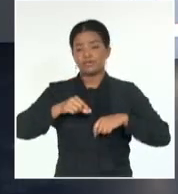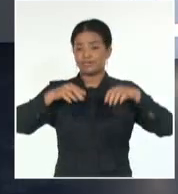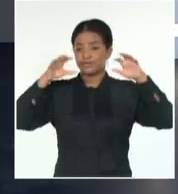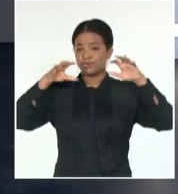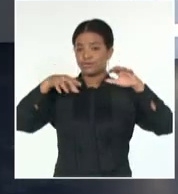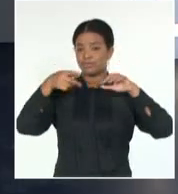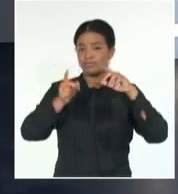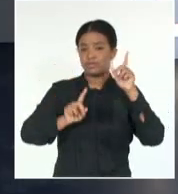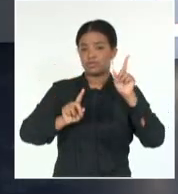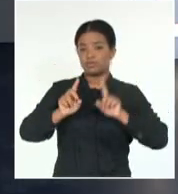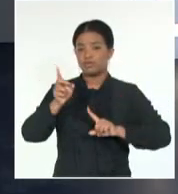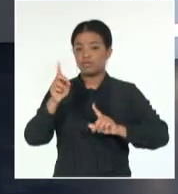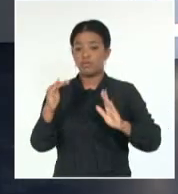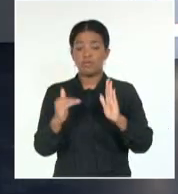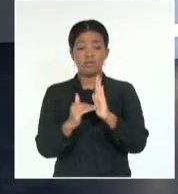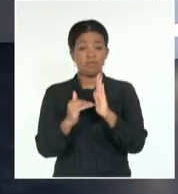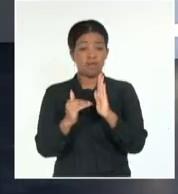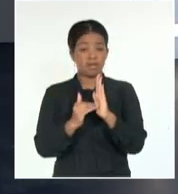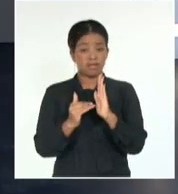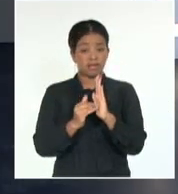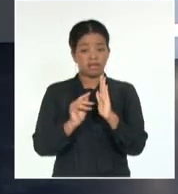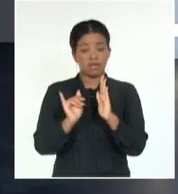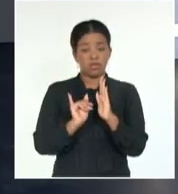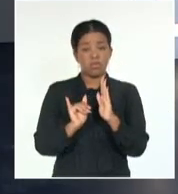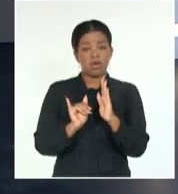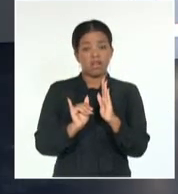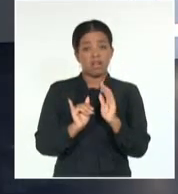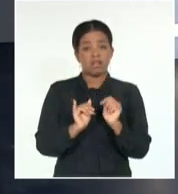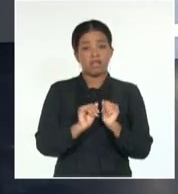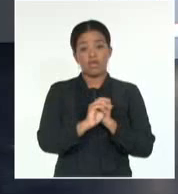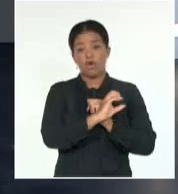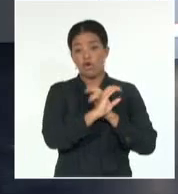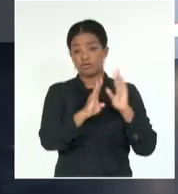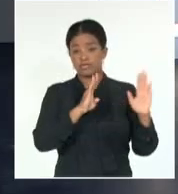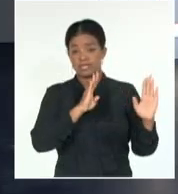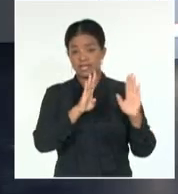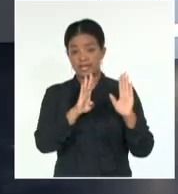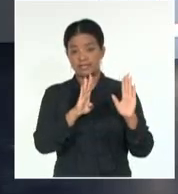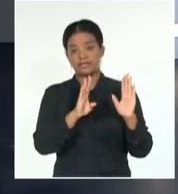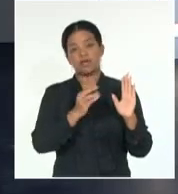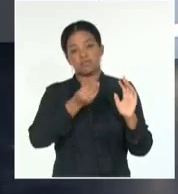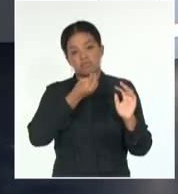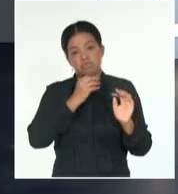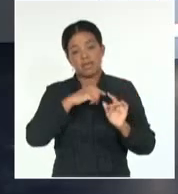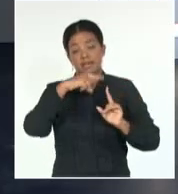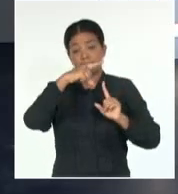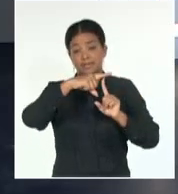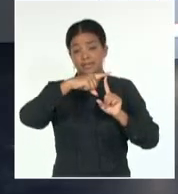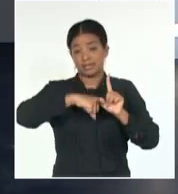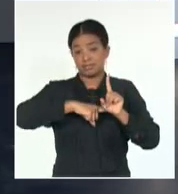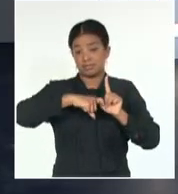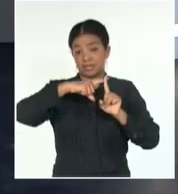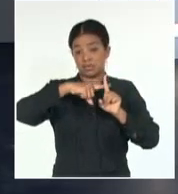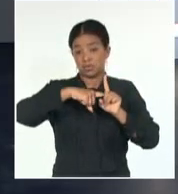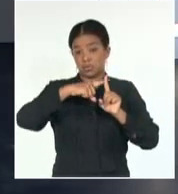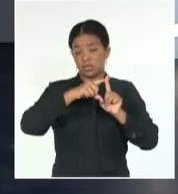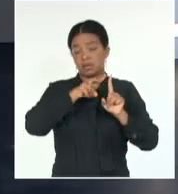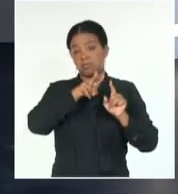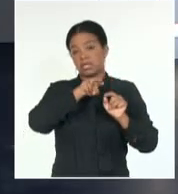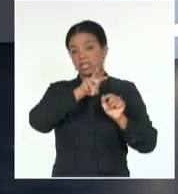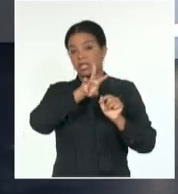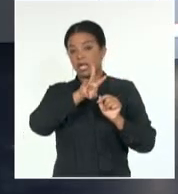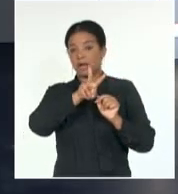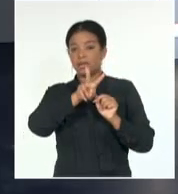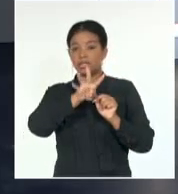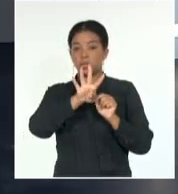sobre todo en horas de la tarde y en el occidente y centro de nuestro país, con temperaturas de 23, 24 las